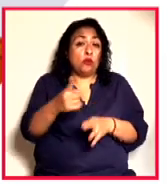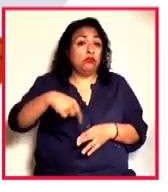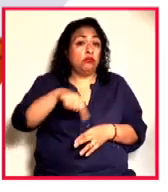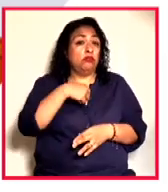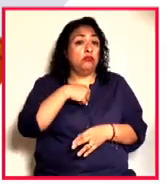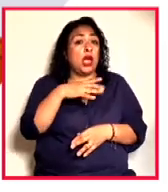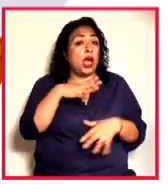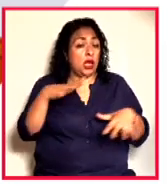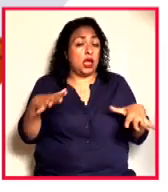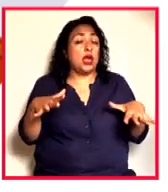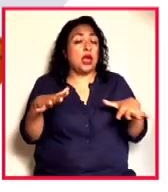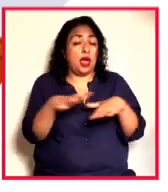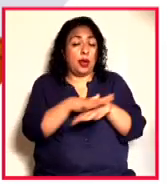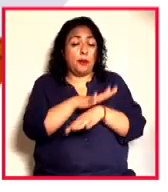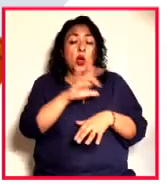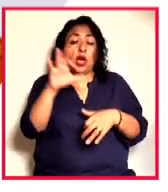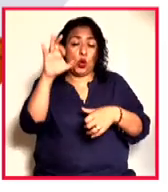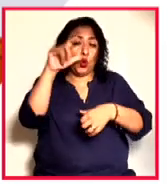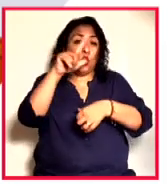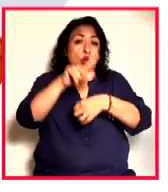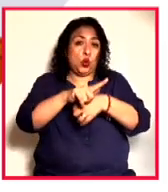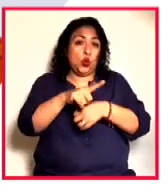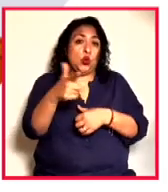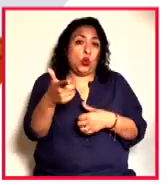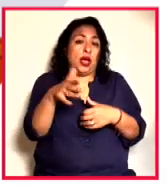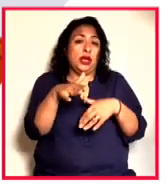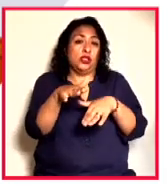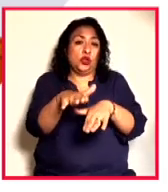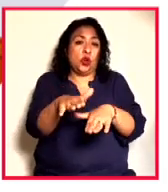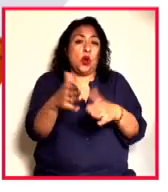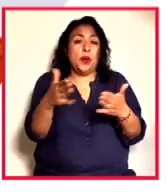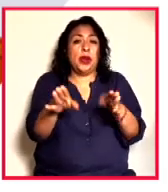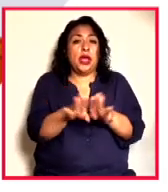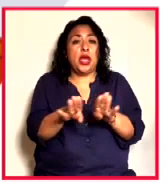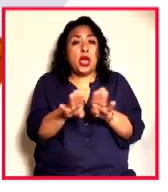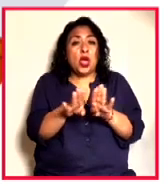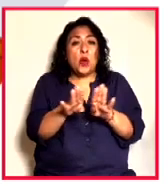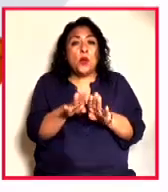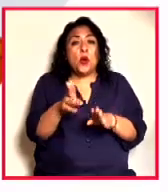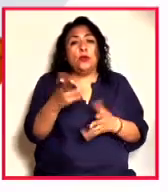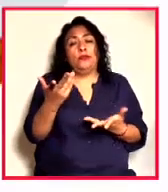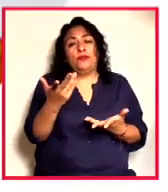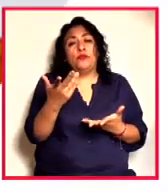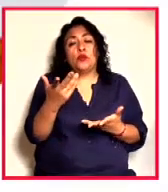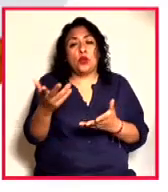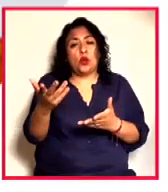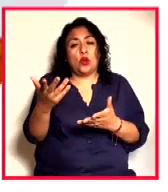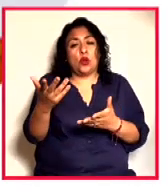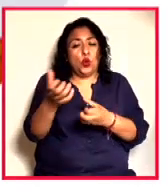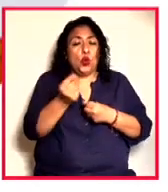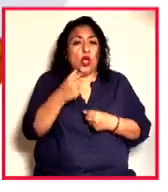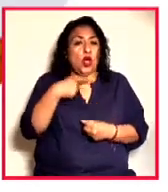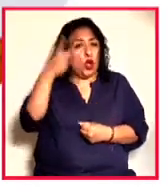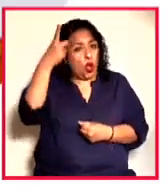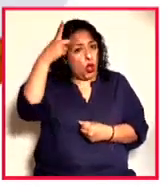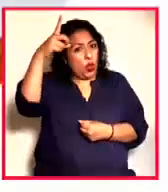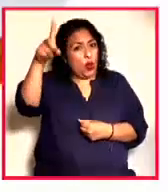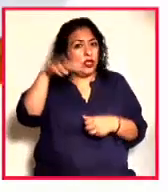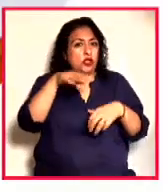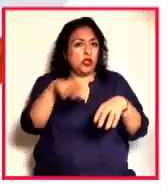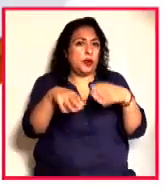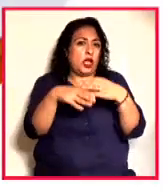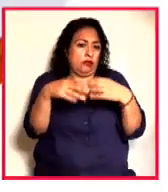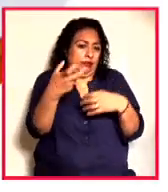cambio en la cultura predominante respecto a la posesión sobre piezas de esta